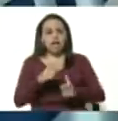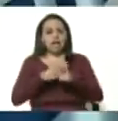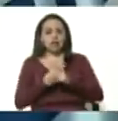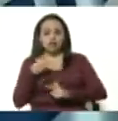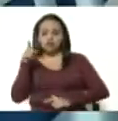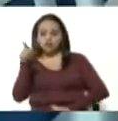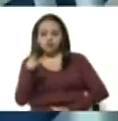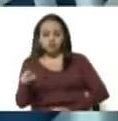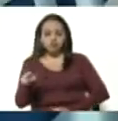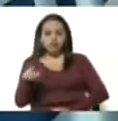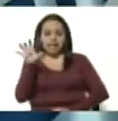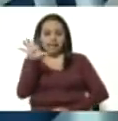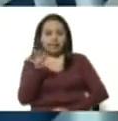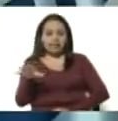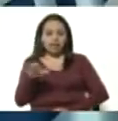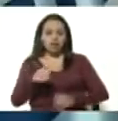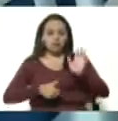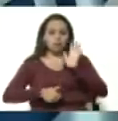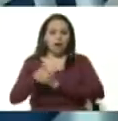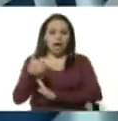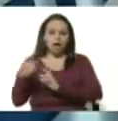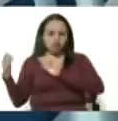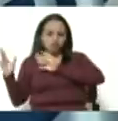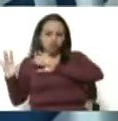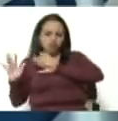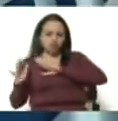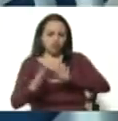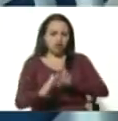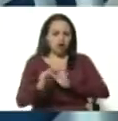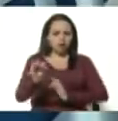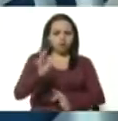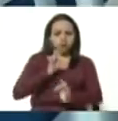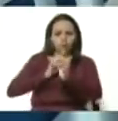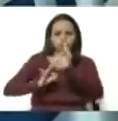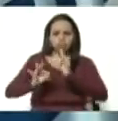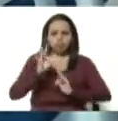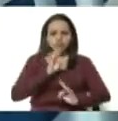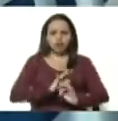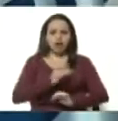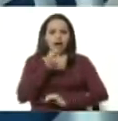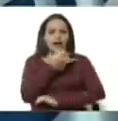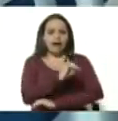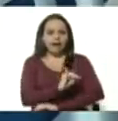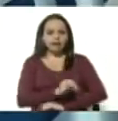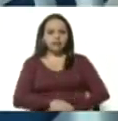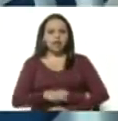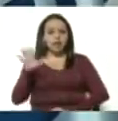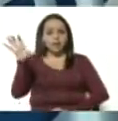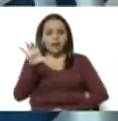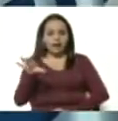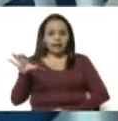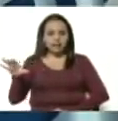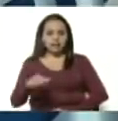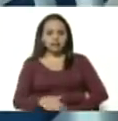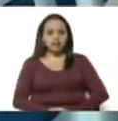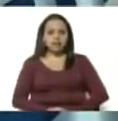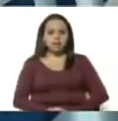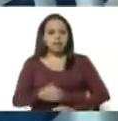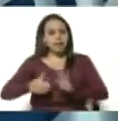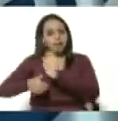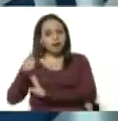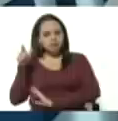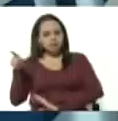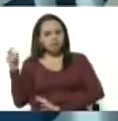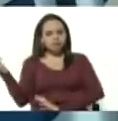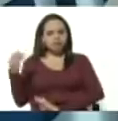estados fronterizos donde han ingresado la mayoría de los compatriotas de países vecinos particularmente de Colombia